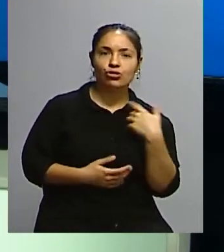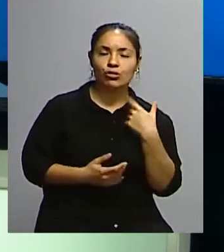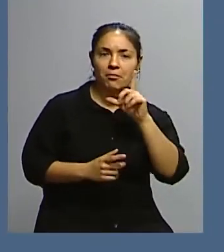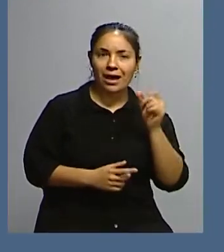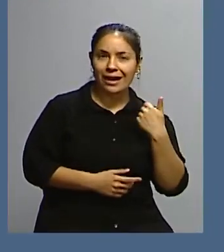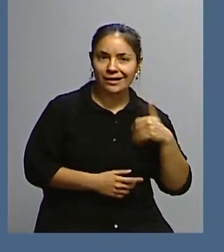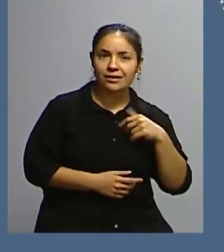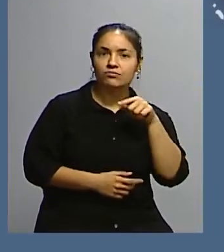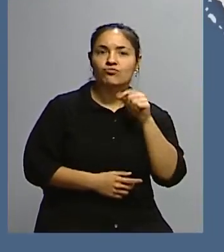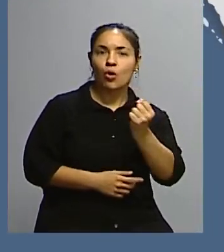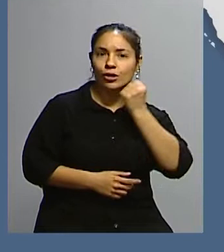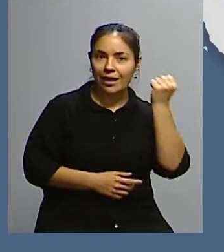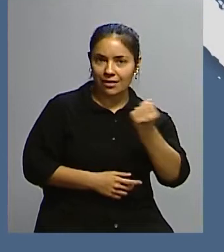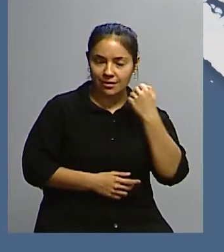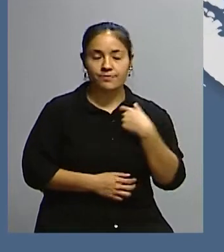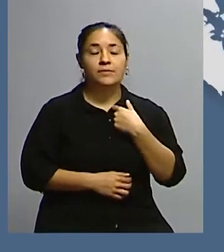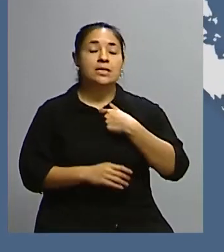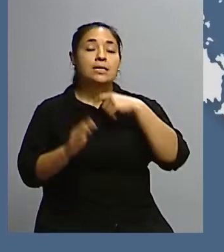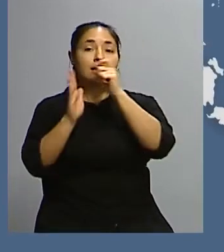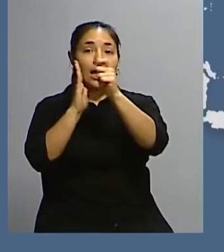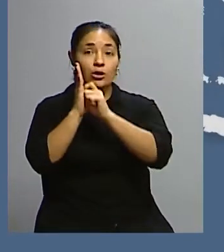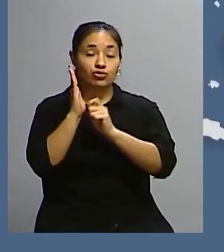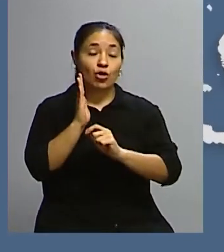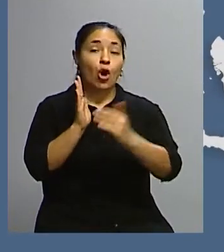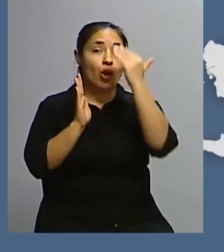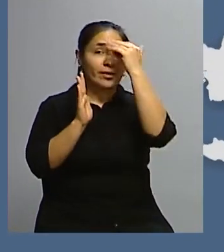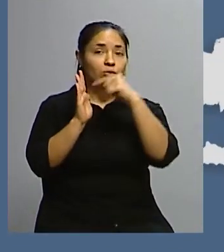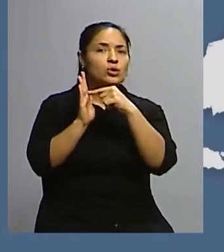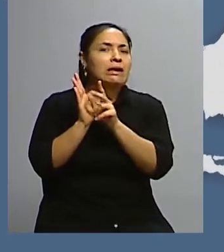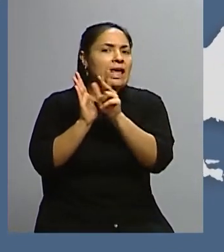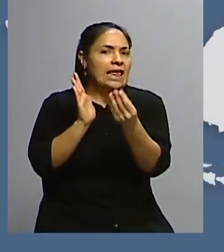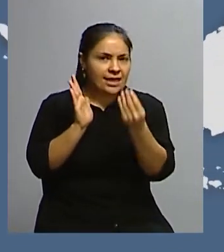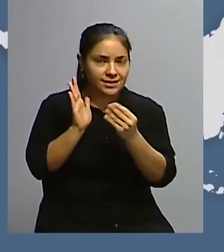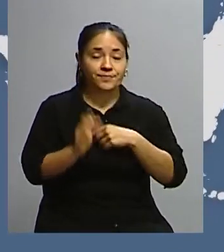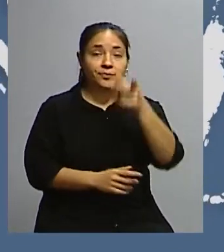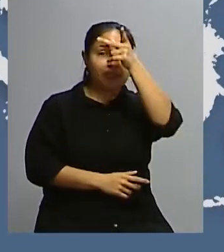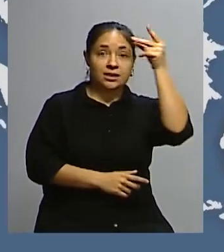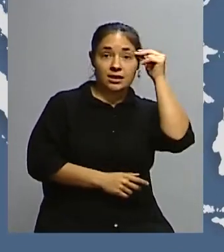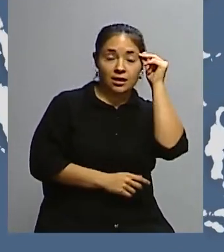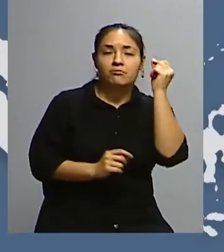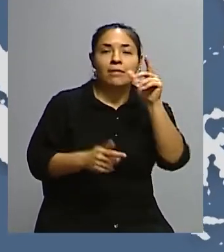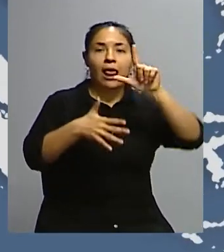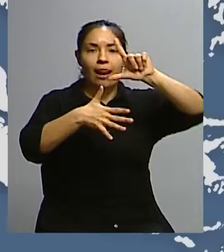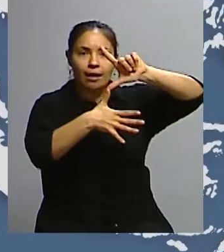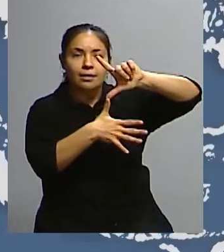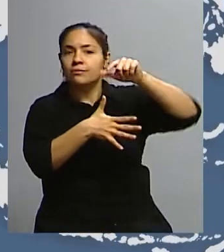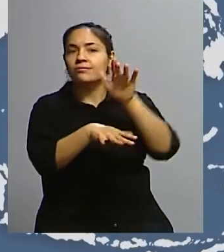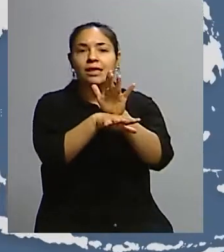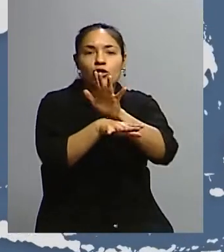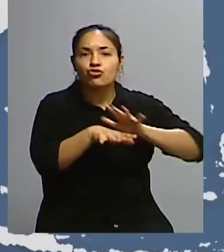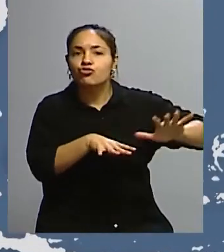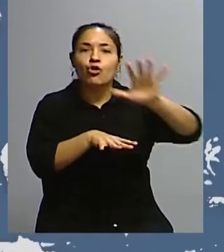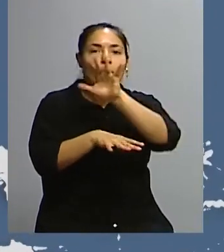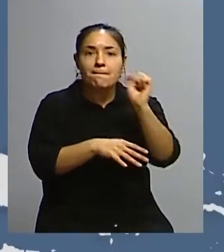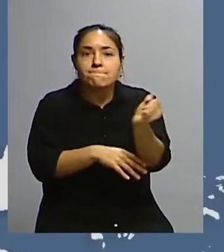argentinos, muy importante. El texto de la constitución dice justamente que Chile va a tener a Latinoamérica como sola prioritaria en sus relaciones